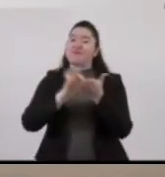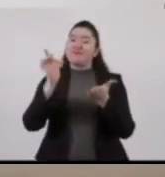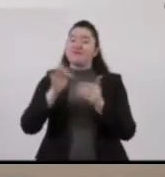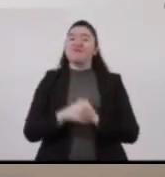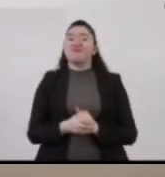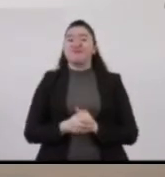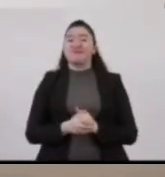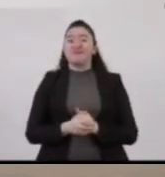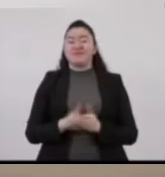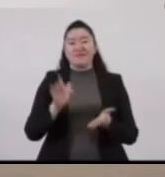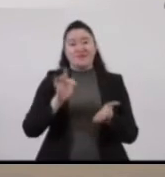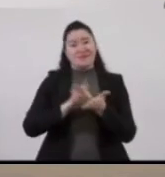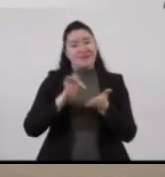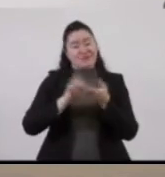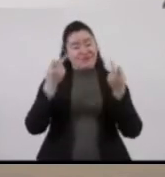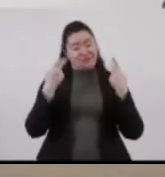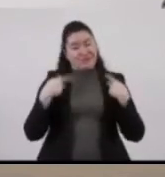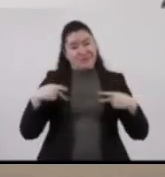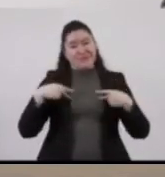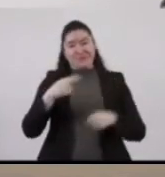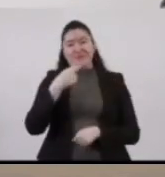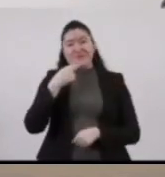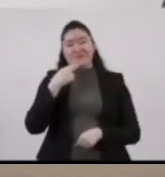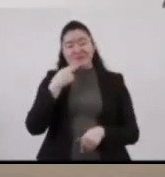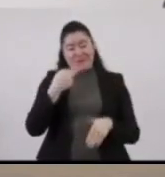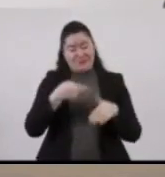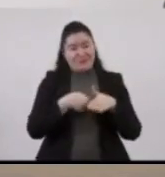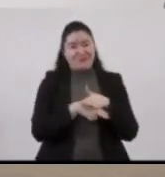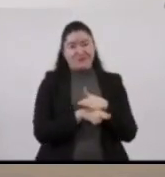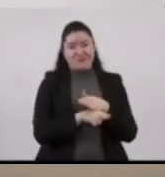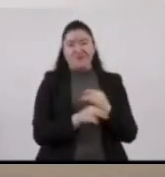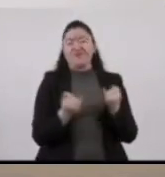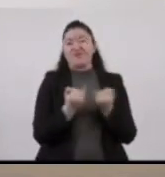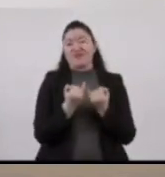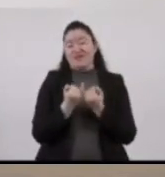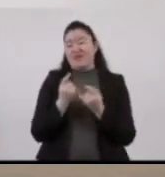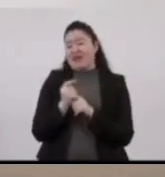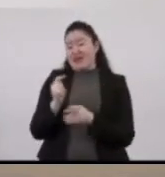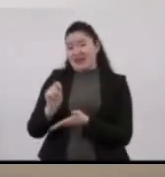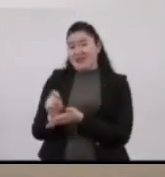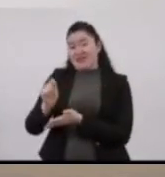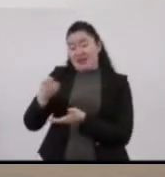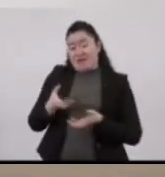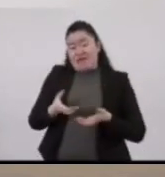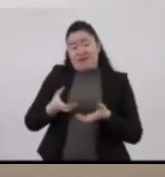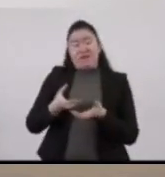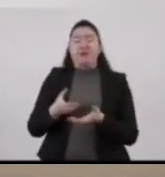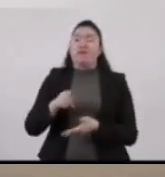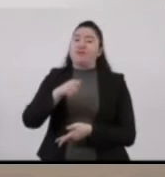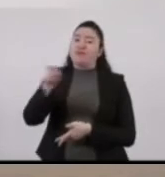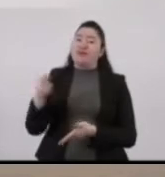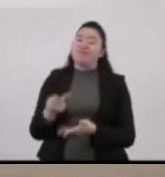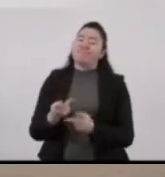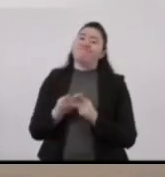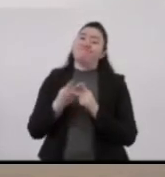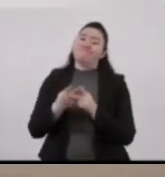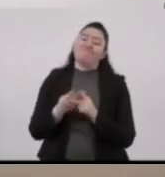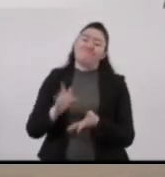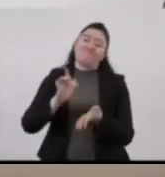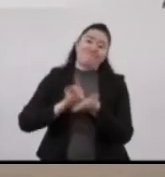y le agradecemos a los usuarios de transporte público, sobre todo en la zona de Tláhuac, por su paciencia y comprensión y vamos a seguir